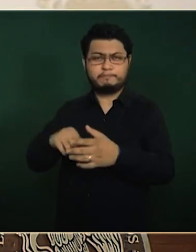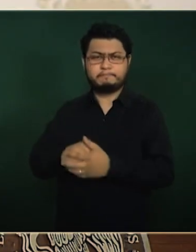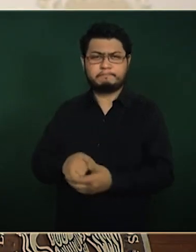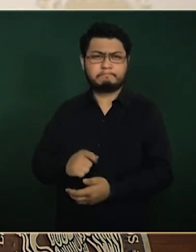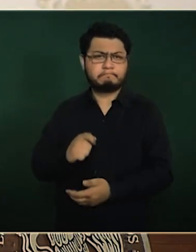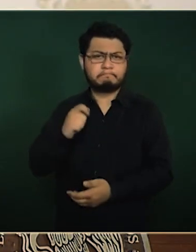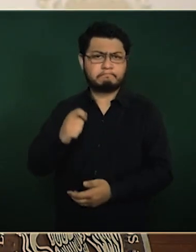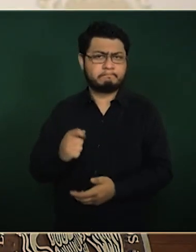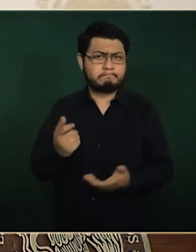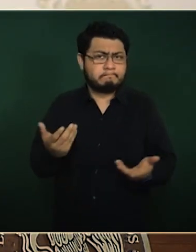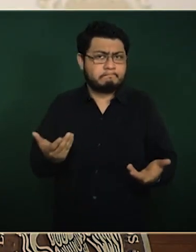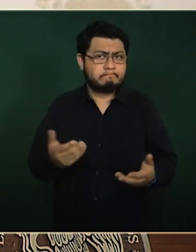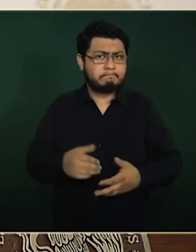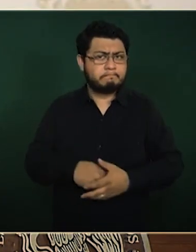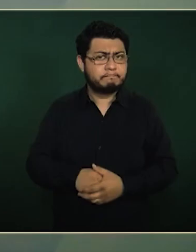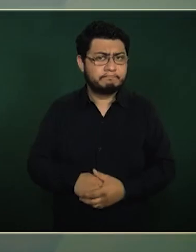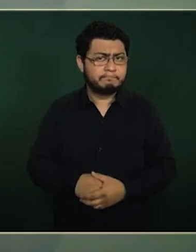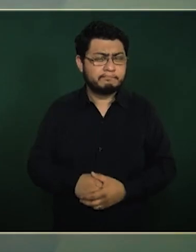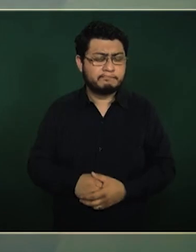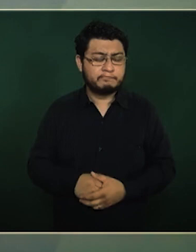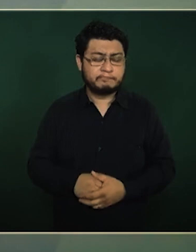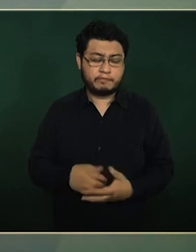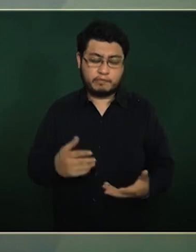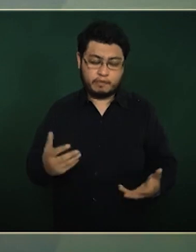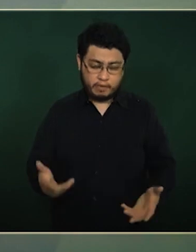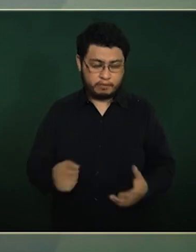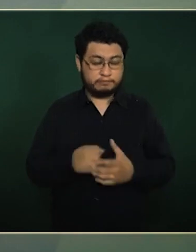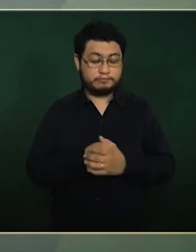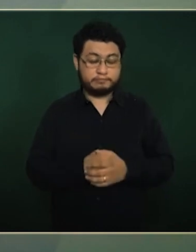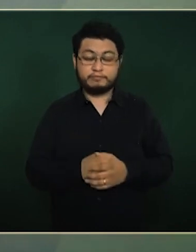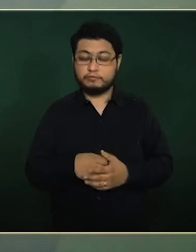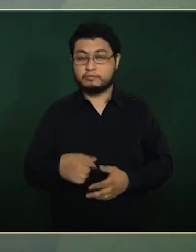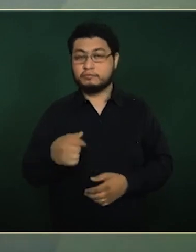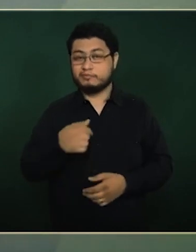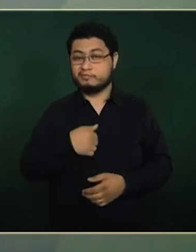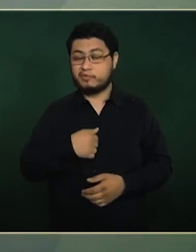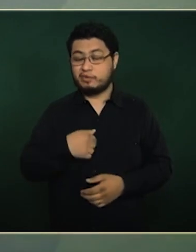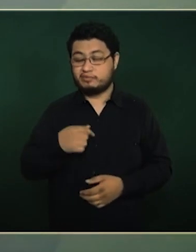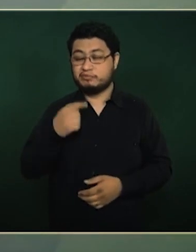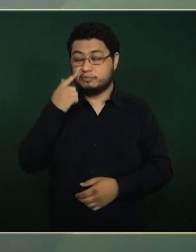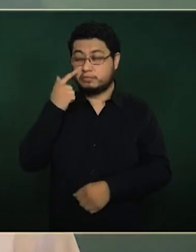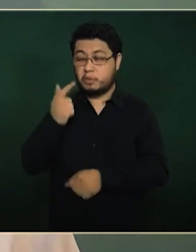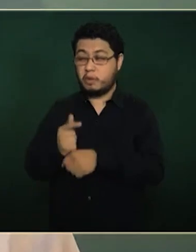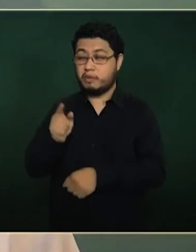se gasta mucho